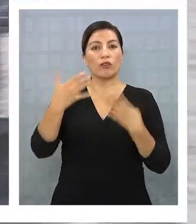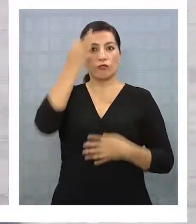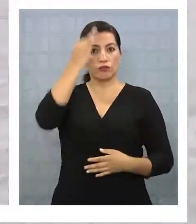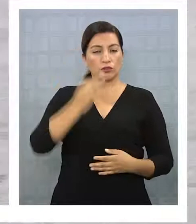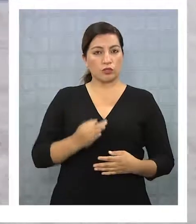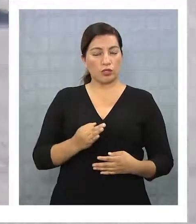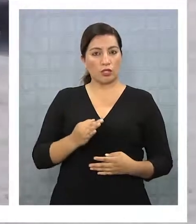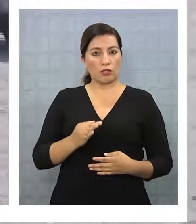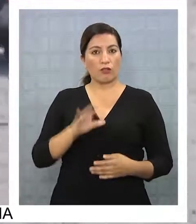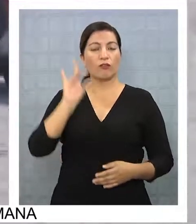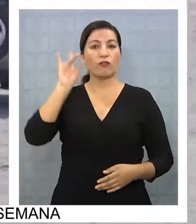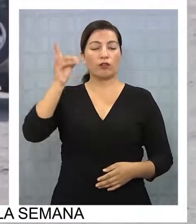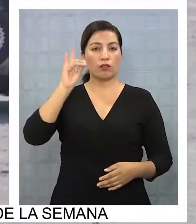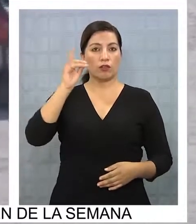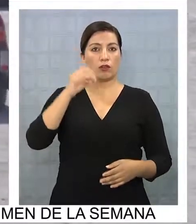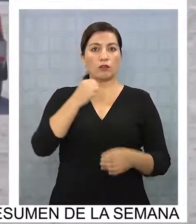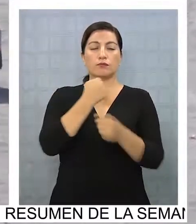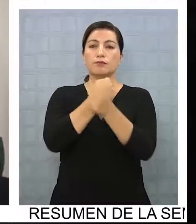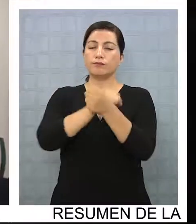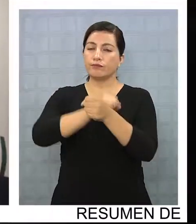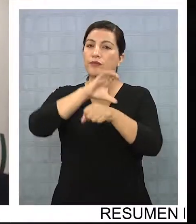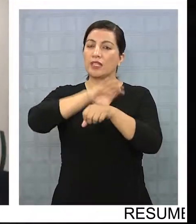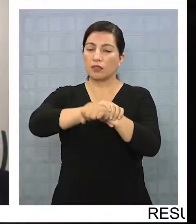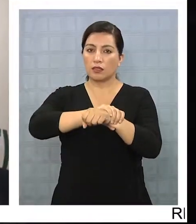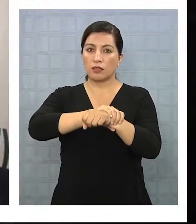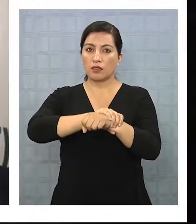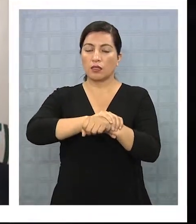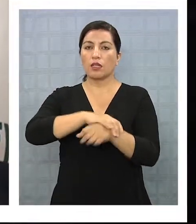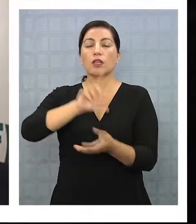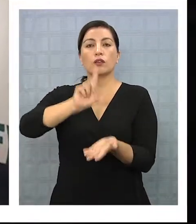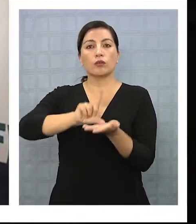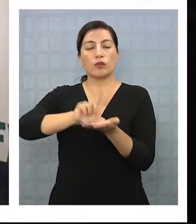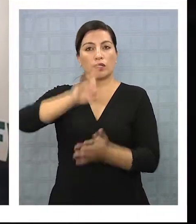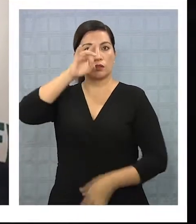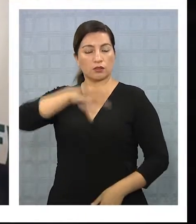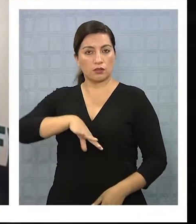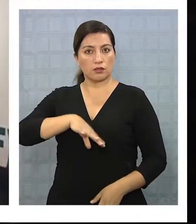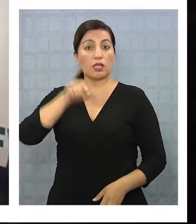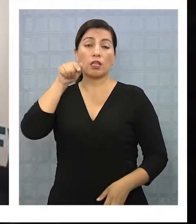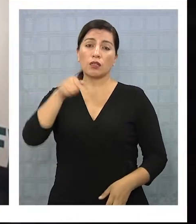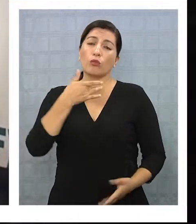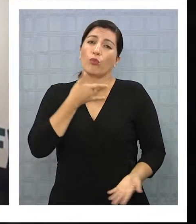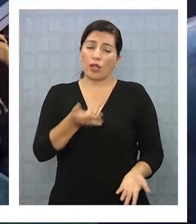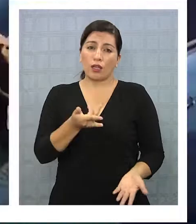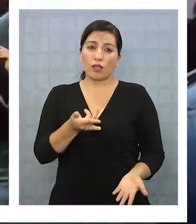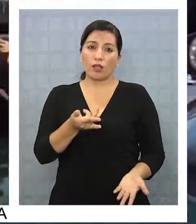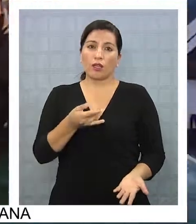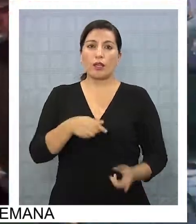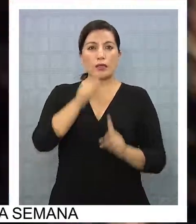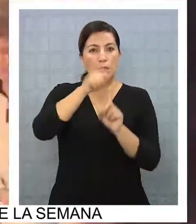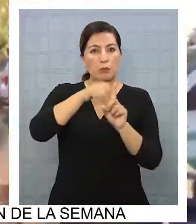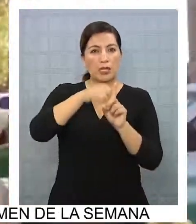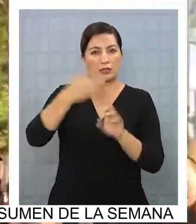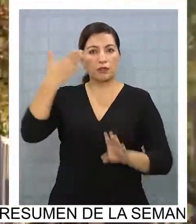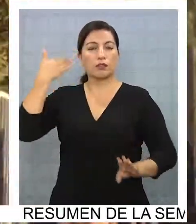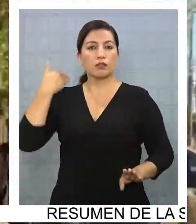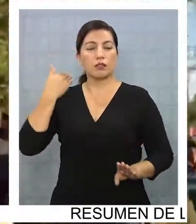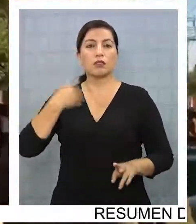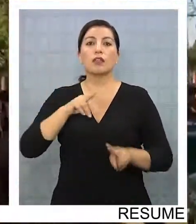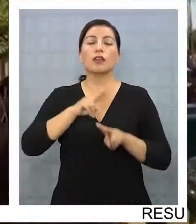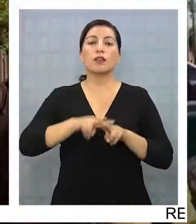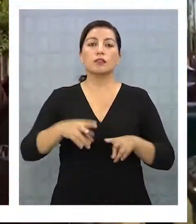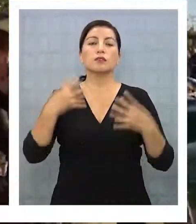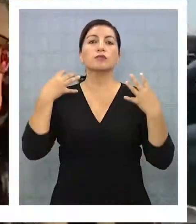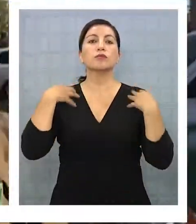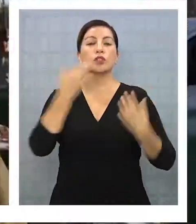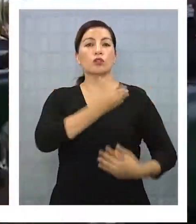bolivianos detenidos por la presunta comisión de delitos en territorio chileno. Esto porque hasta hace unos meses ejercía el cargo de